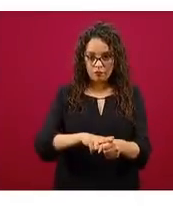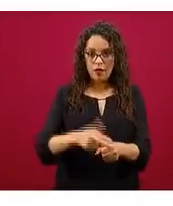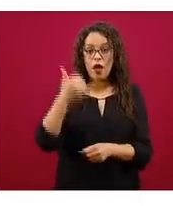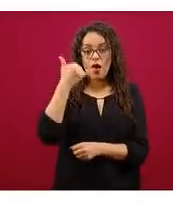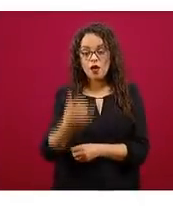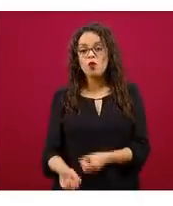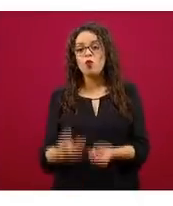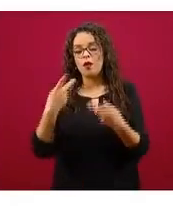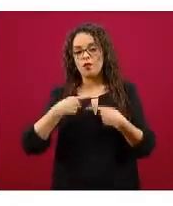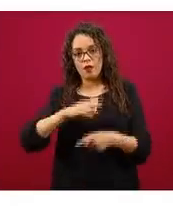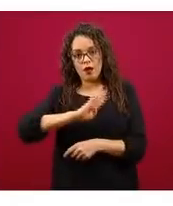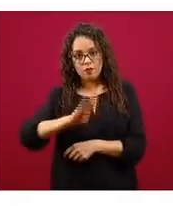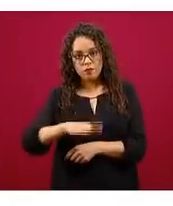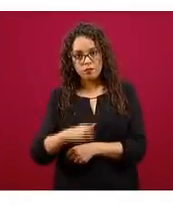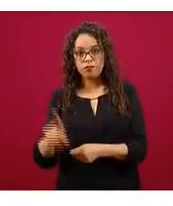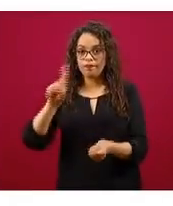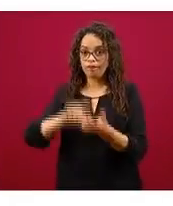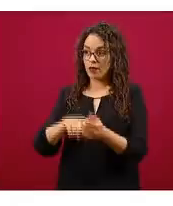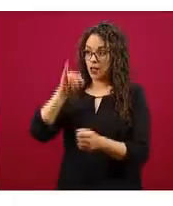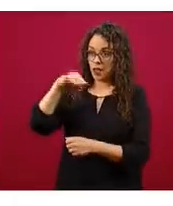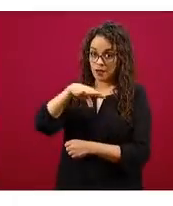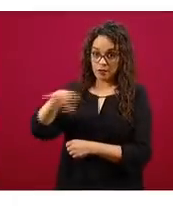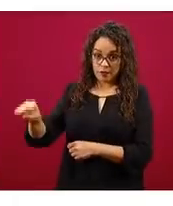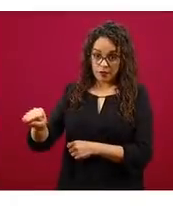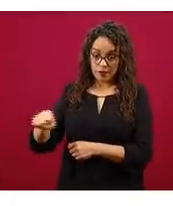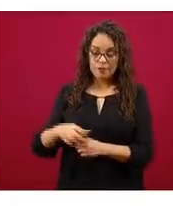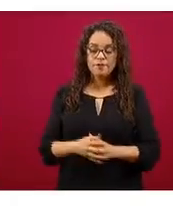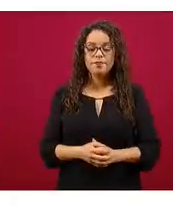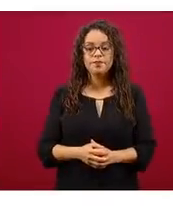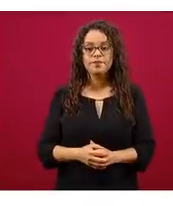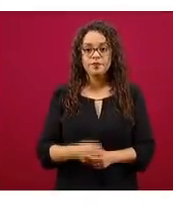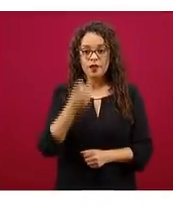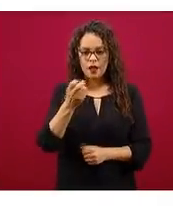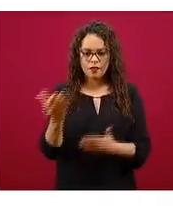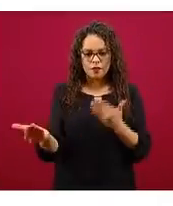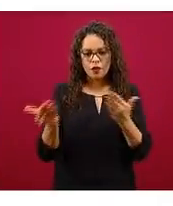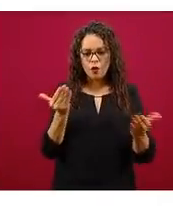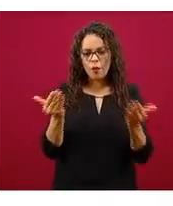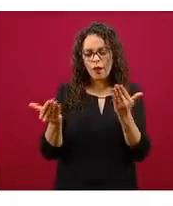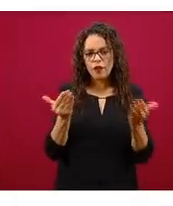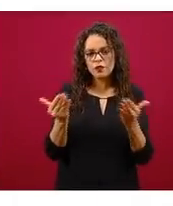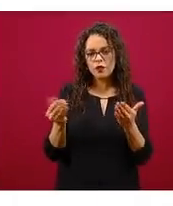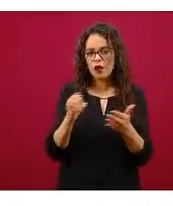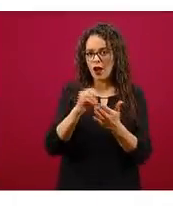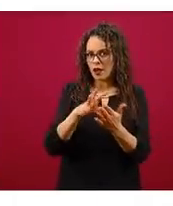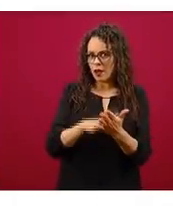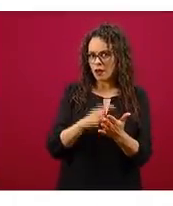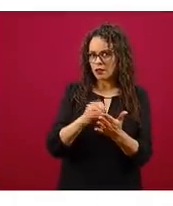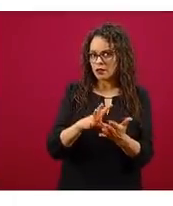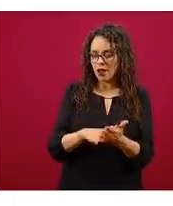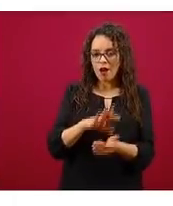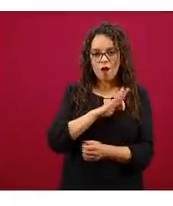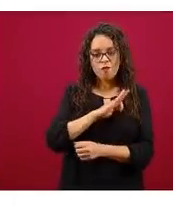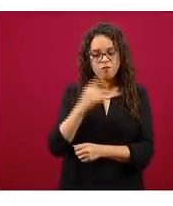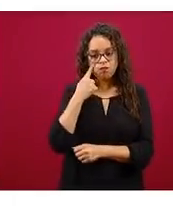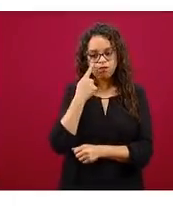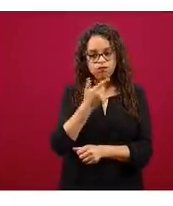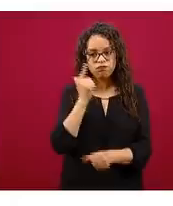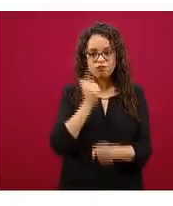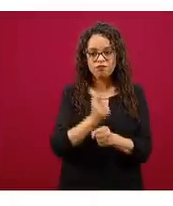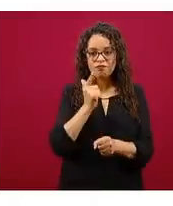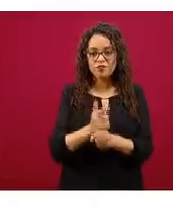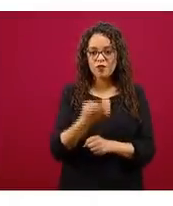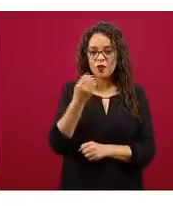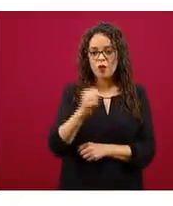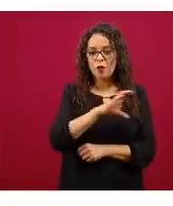búsqueda intencionada y la comparación de los registros nos llevó a la detección de 957